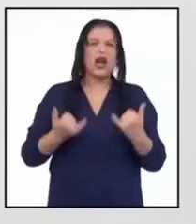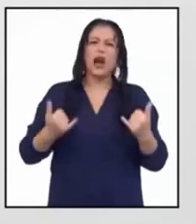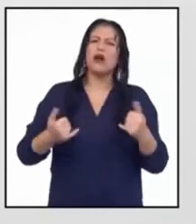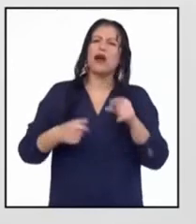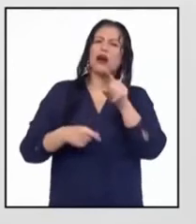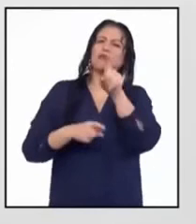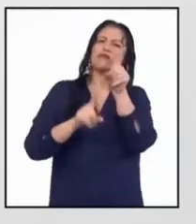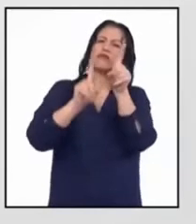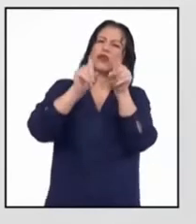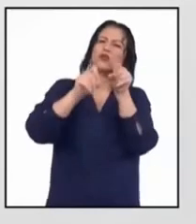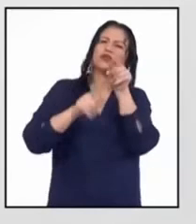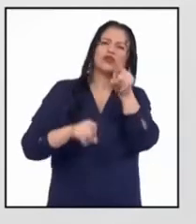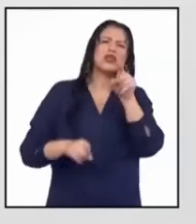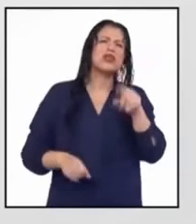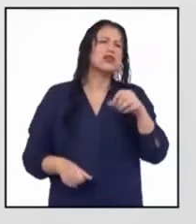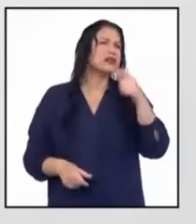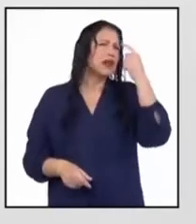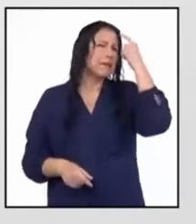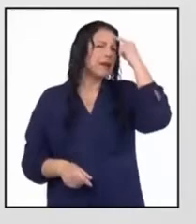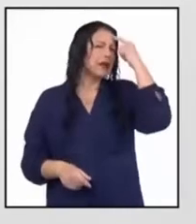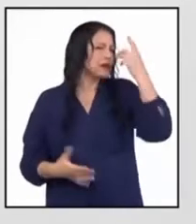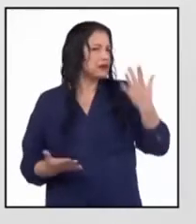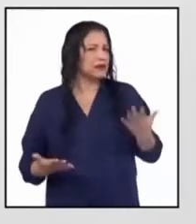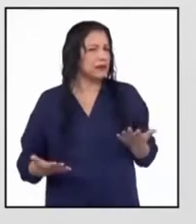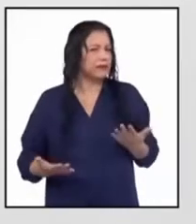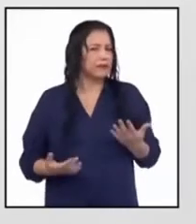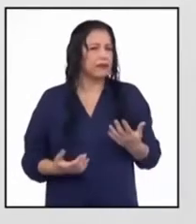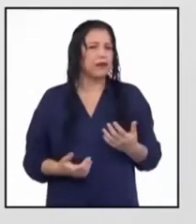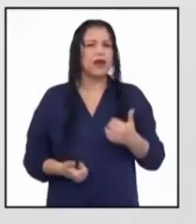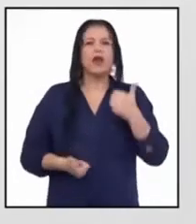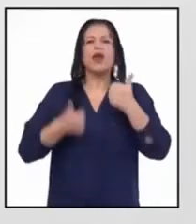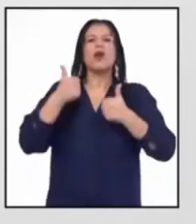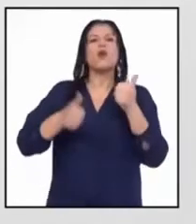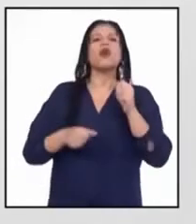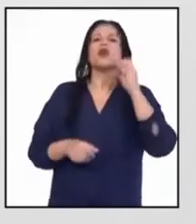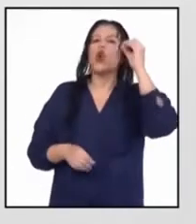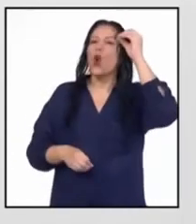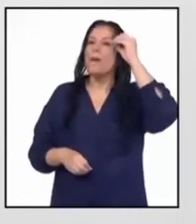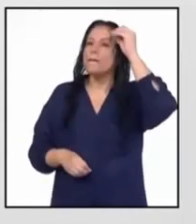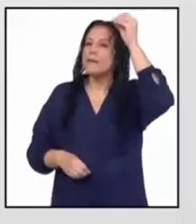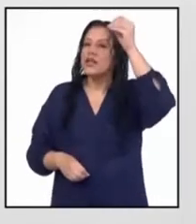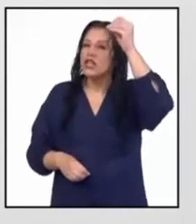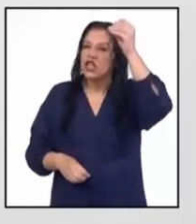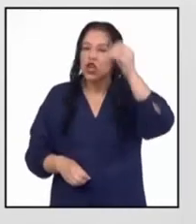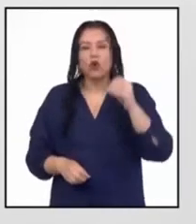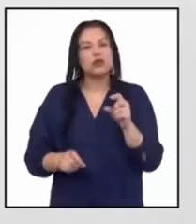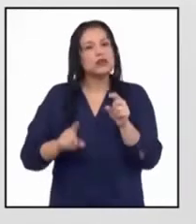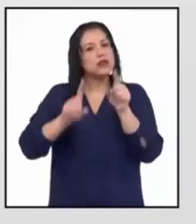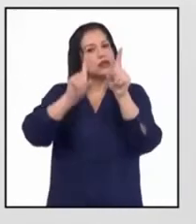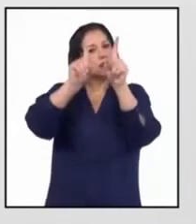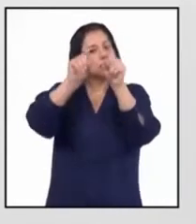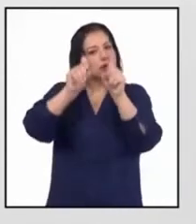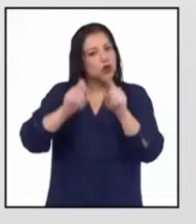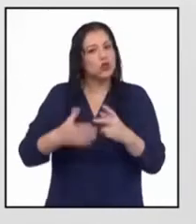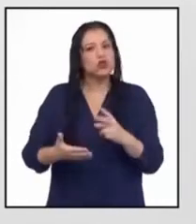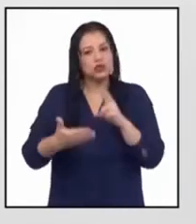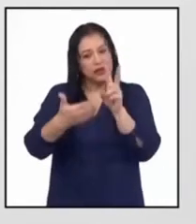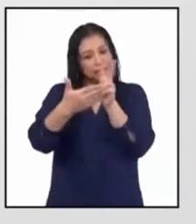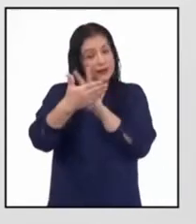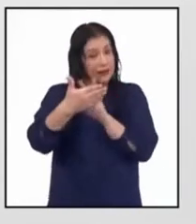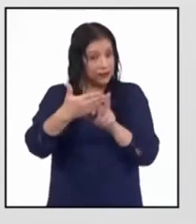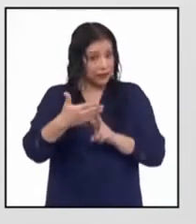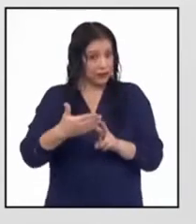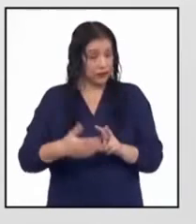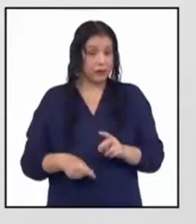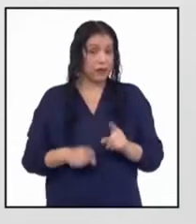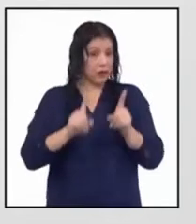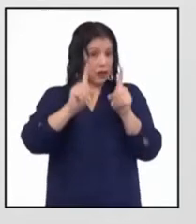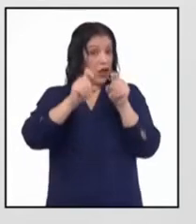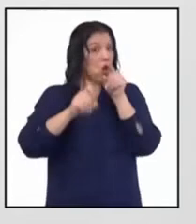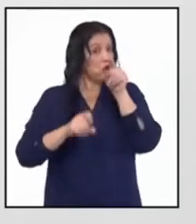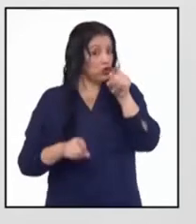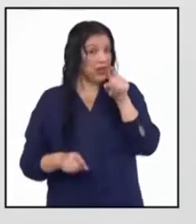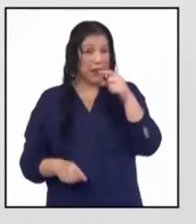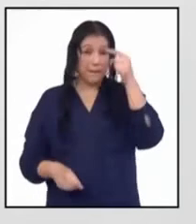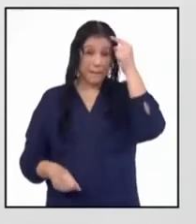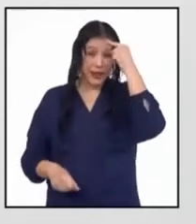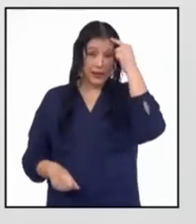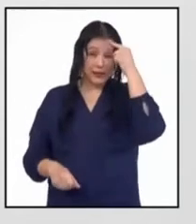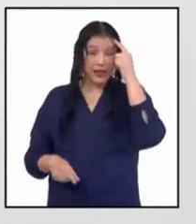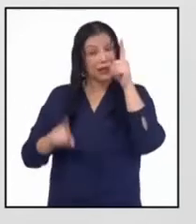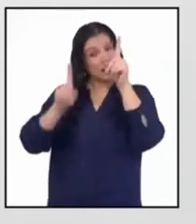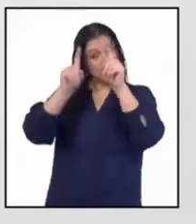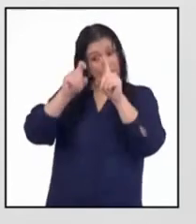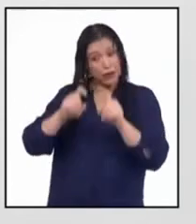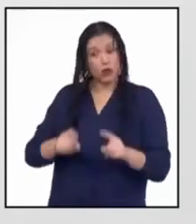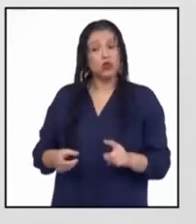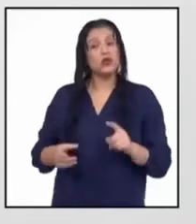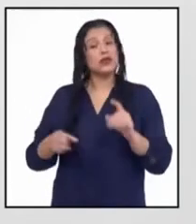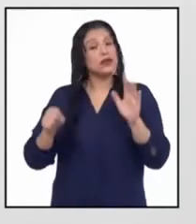sobre lo que les pregunté? ¿Qué opinan de las preguntas del texto? ¿Consideran que en estas preguntas